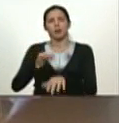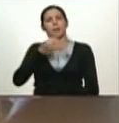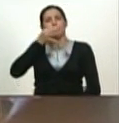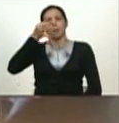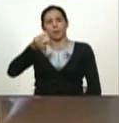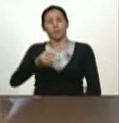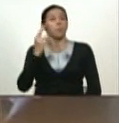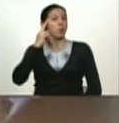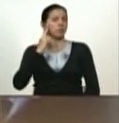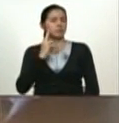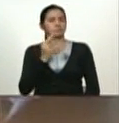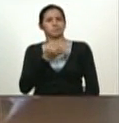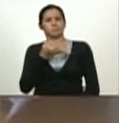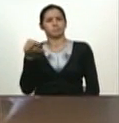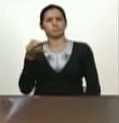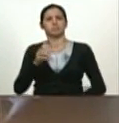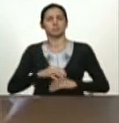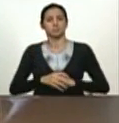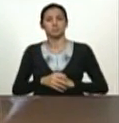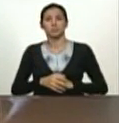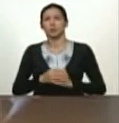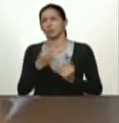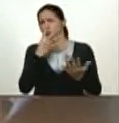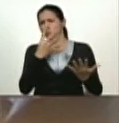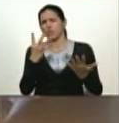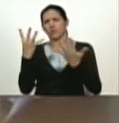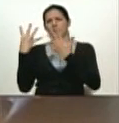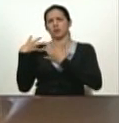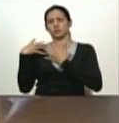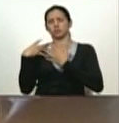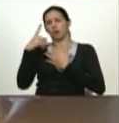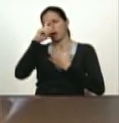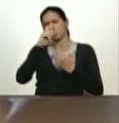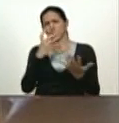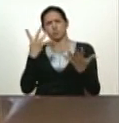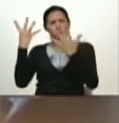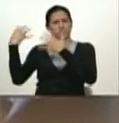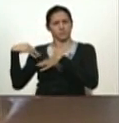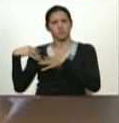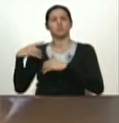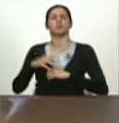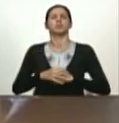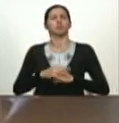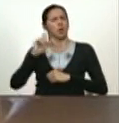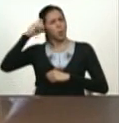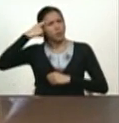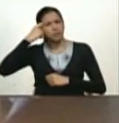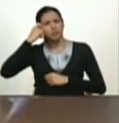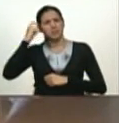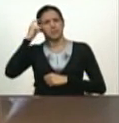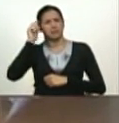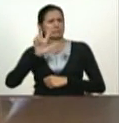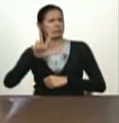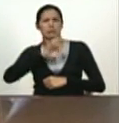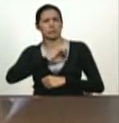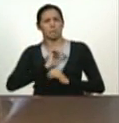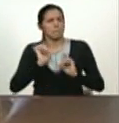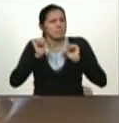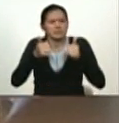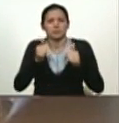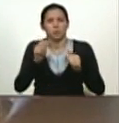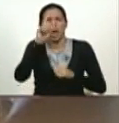hace nueve años, era un día 3 de enero, dos días así, empezando el año,